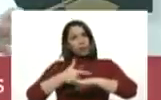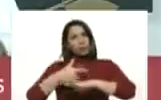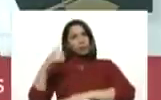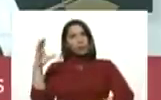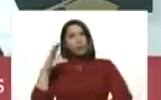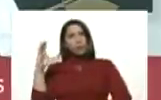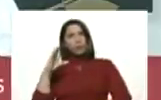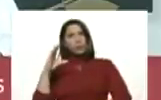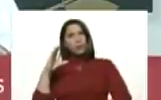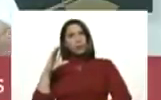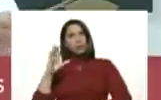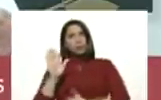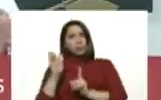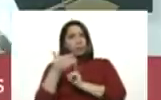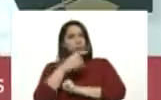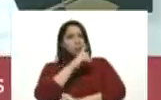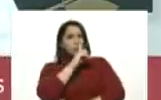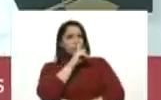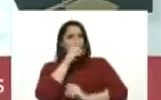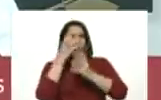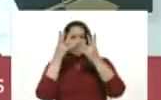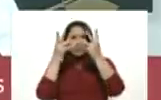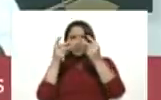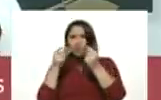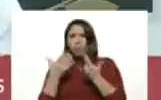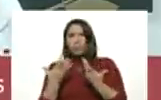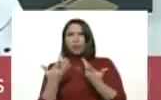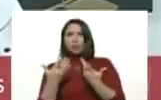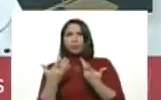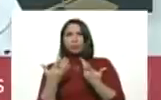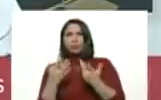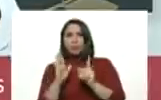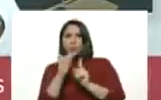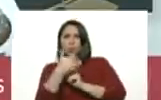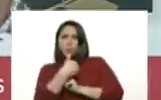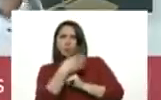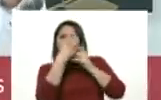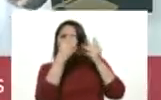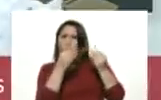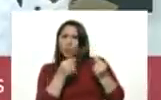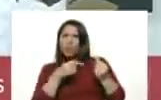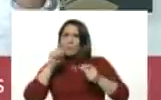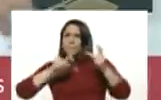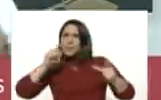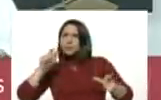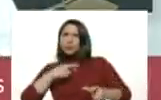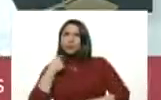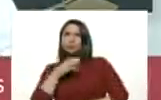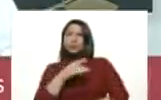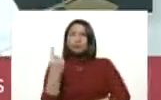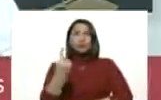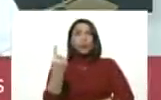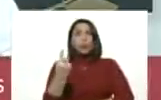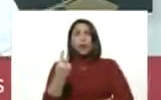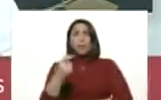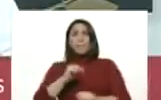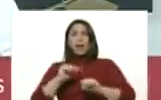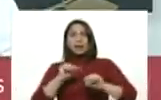oculta las cifras. Tiene un subregistro. Tiene una sola máquina para hacerle pruebas a toda Colombia.